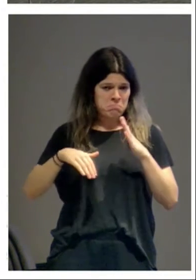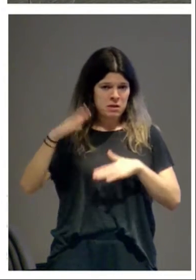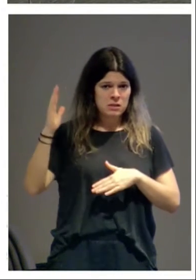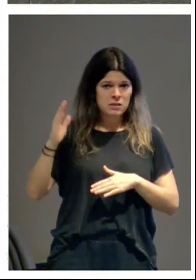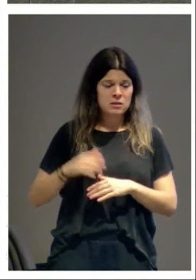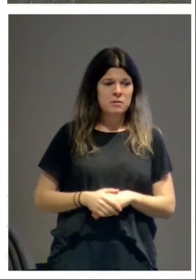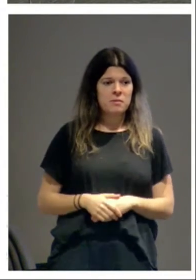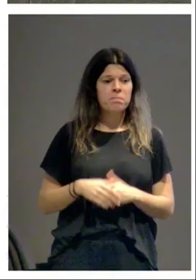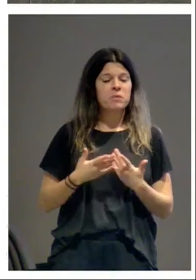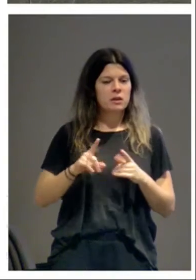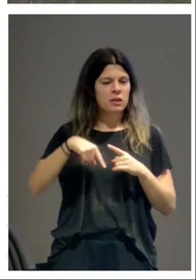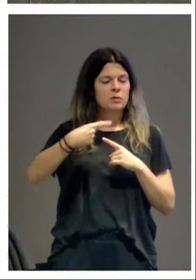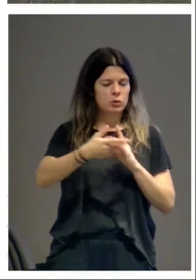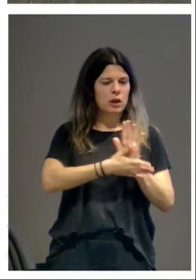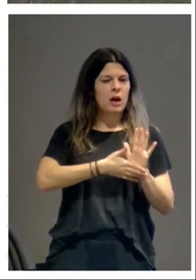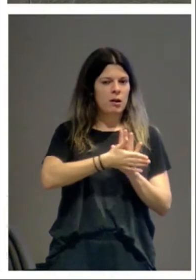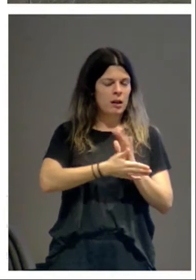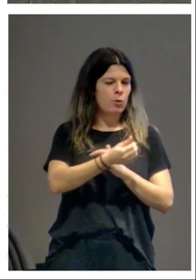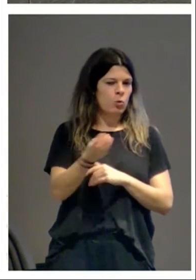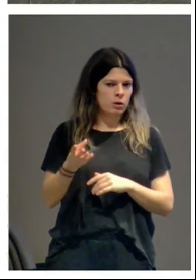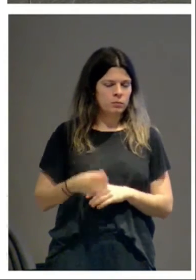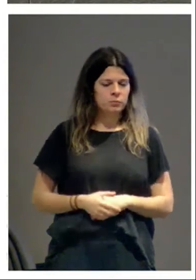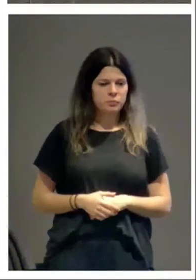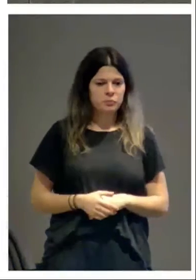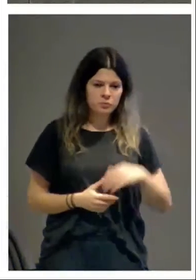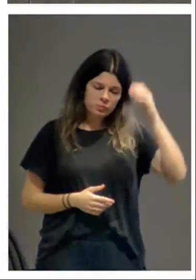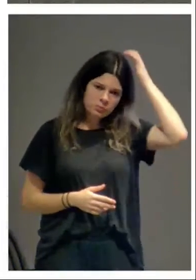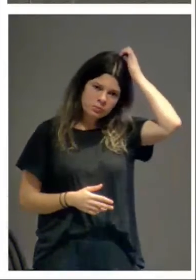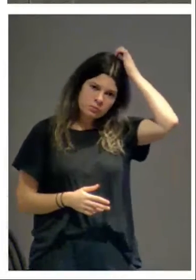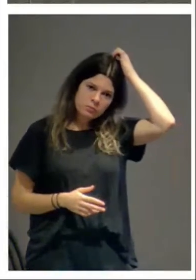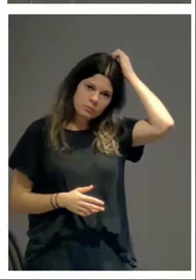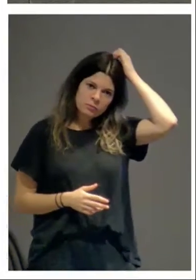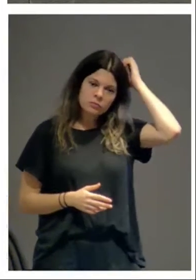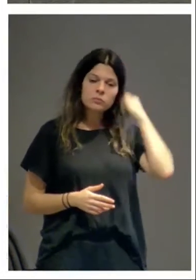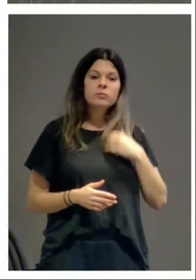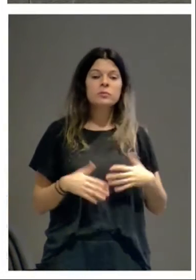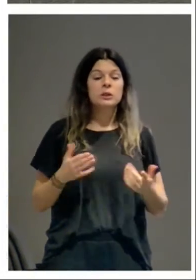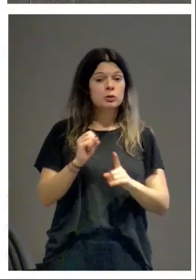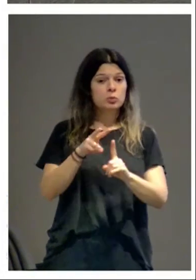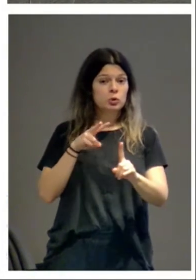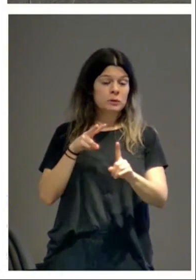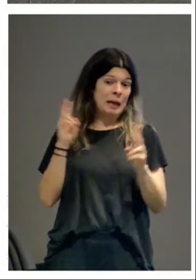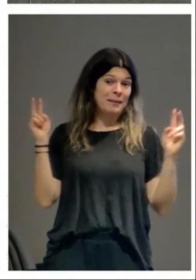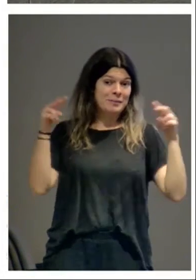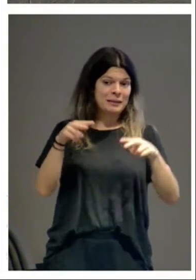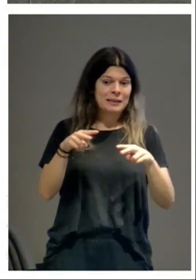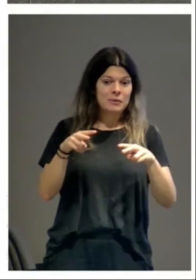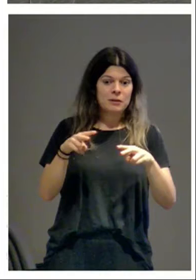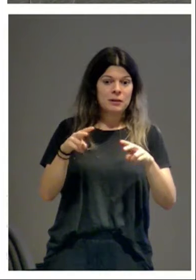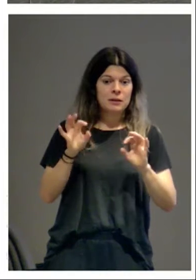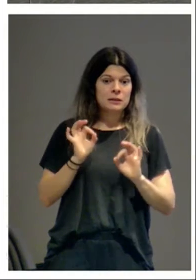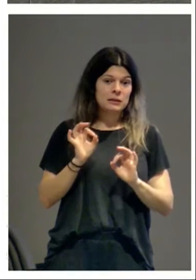Aunque luego hablaremos un poco de números. Así que esa mirada en perspectiva, sea, una